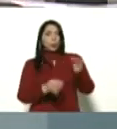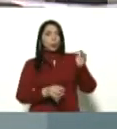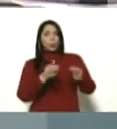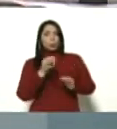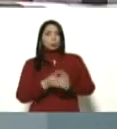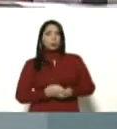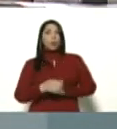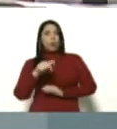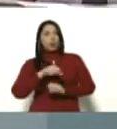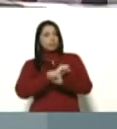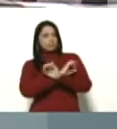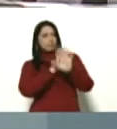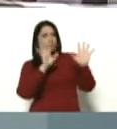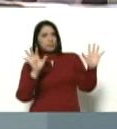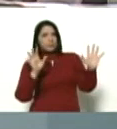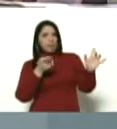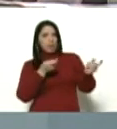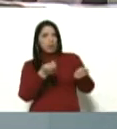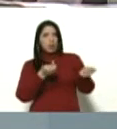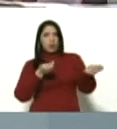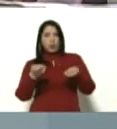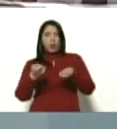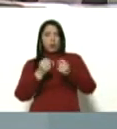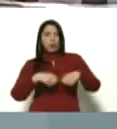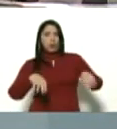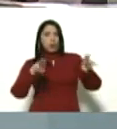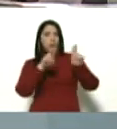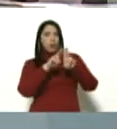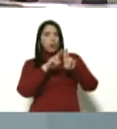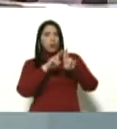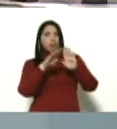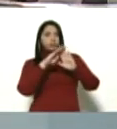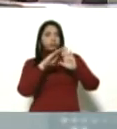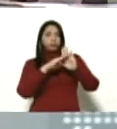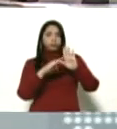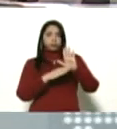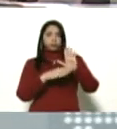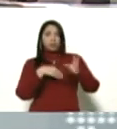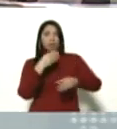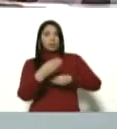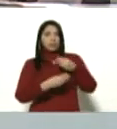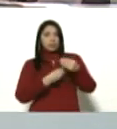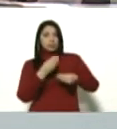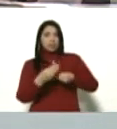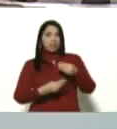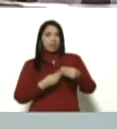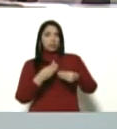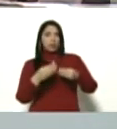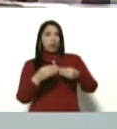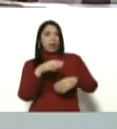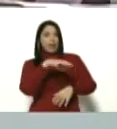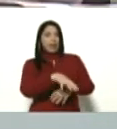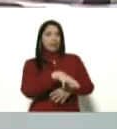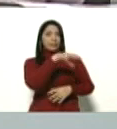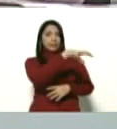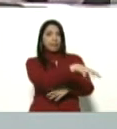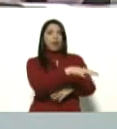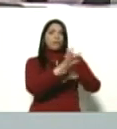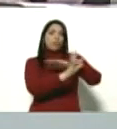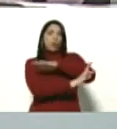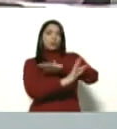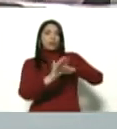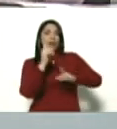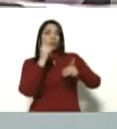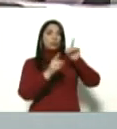hoy aclaramos al coordinador de las Naciones Unidas los protocolos que se están aplicando en los estados fronterizos, porque en